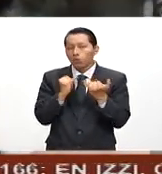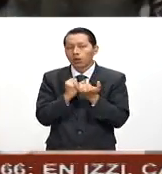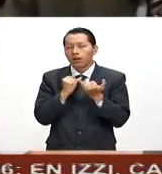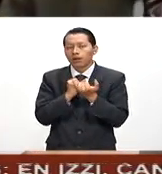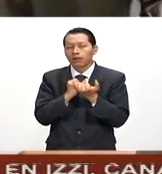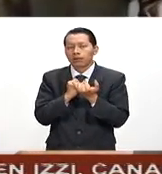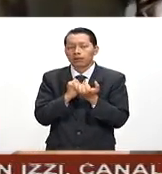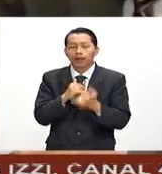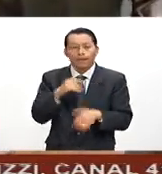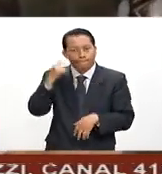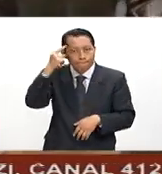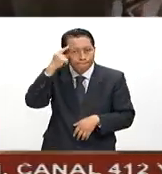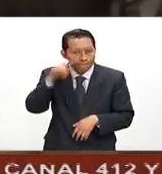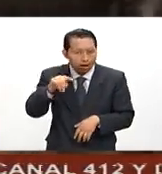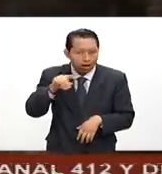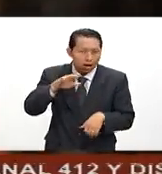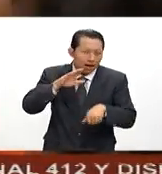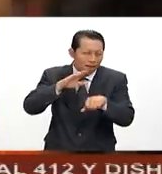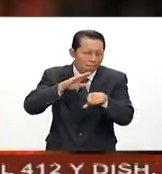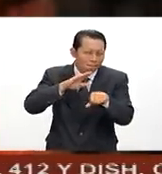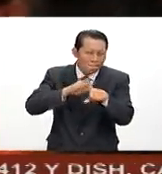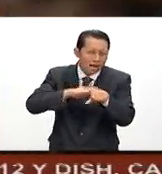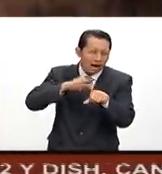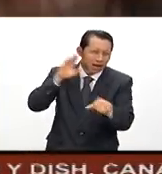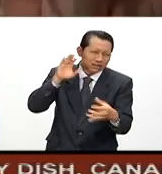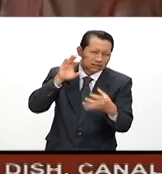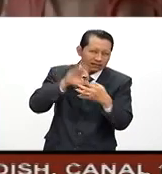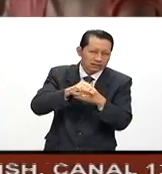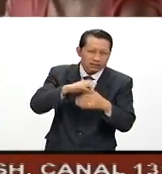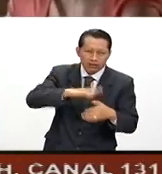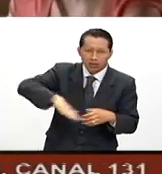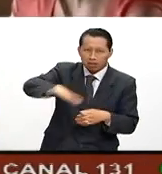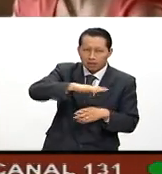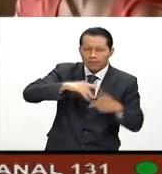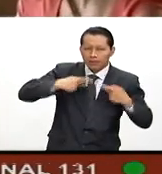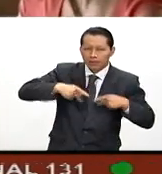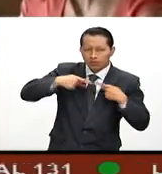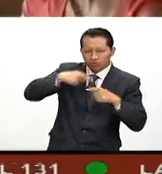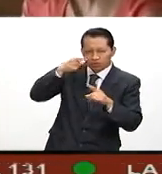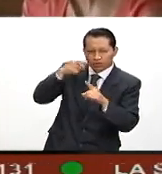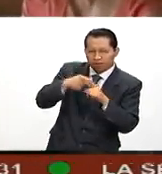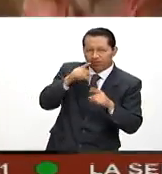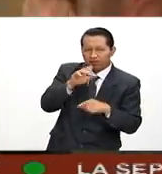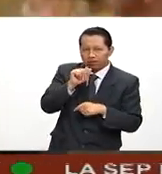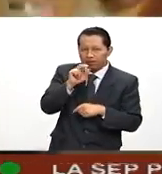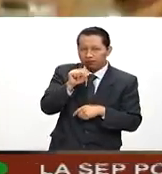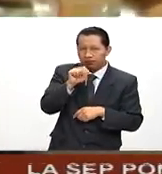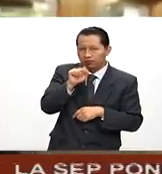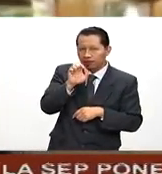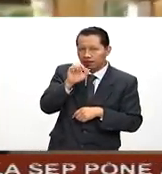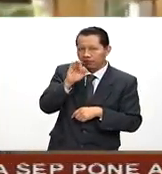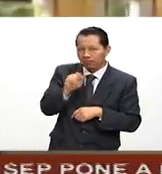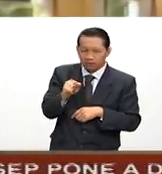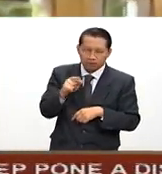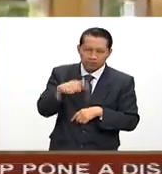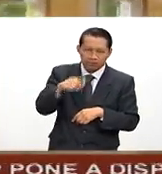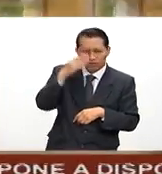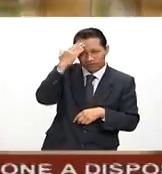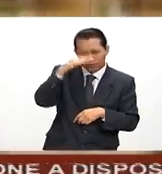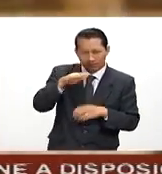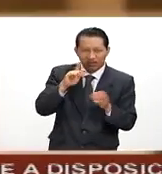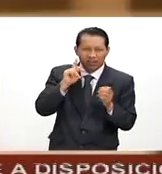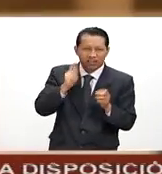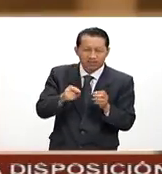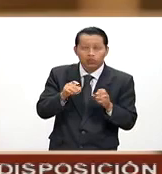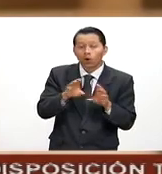penetrar lo más que podamos en la población objetivo que tiene Bansefi, que está, recuerden ustedes, orientada a la población